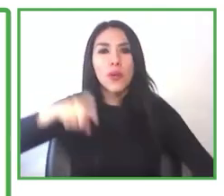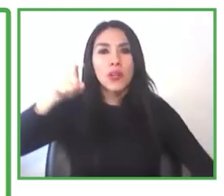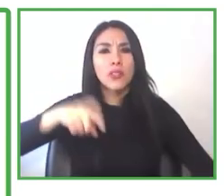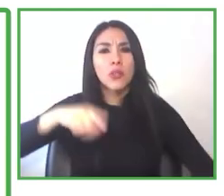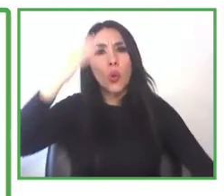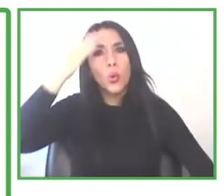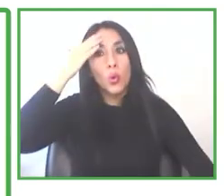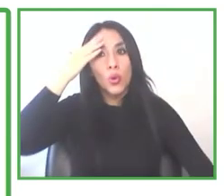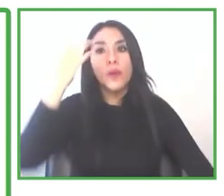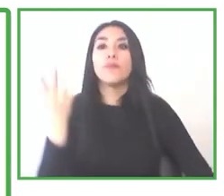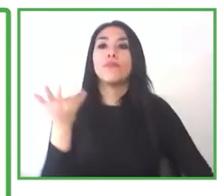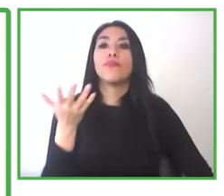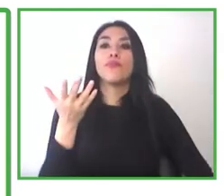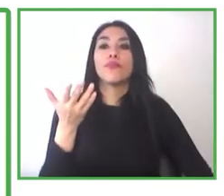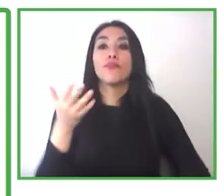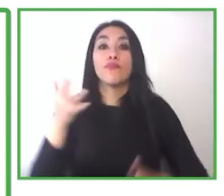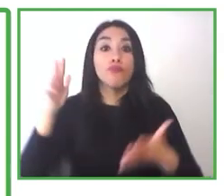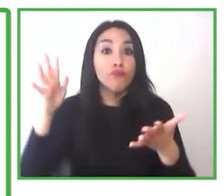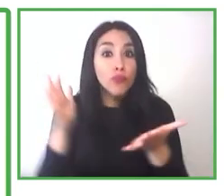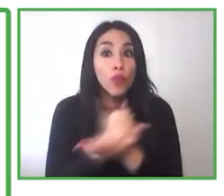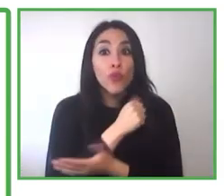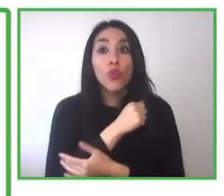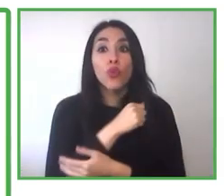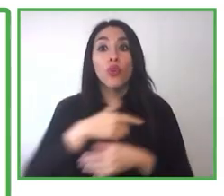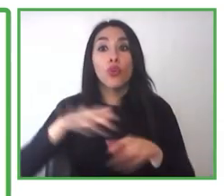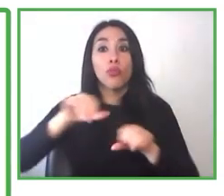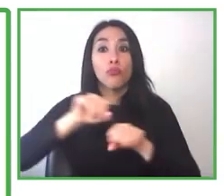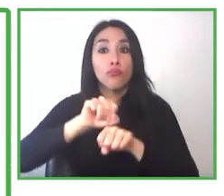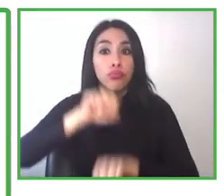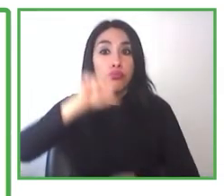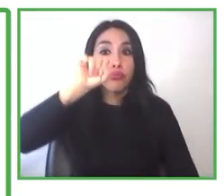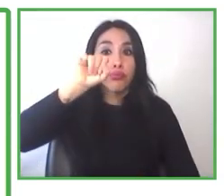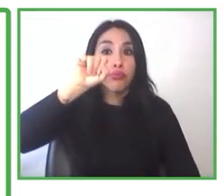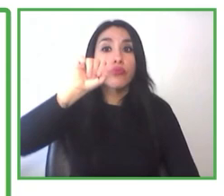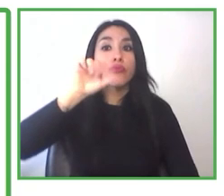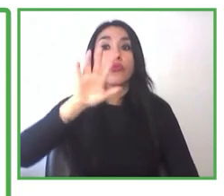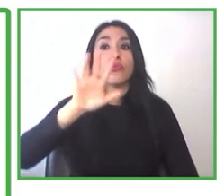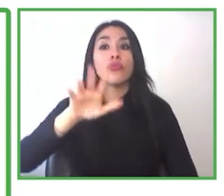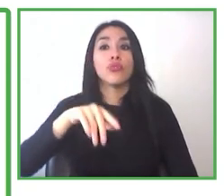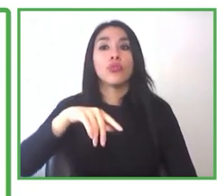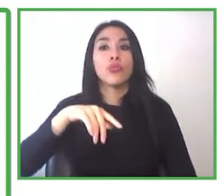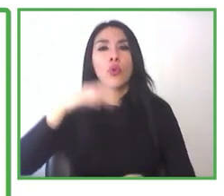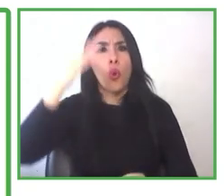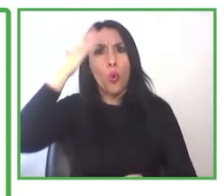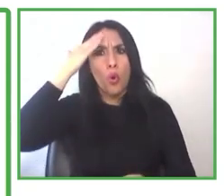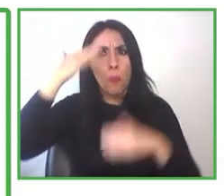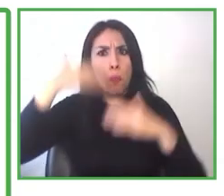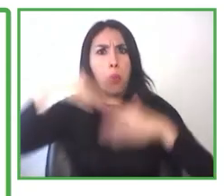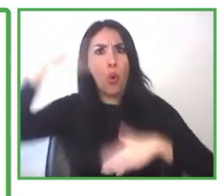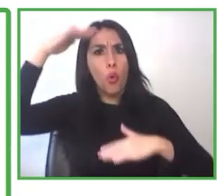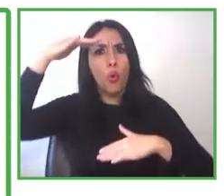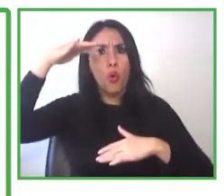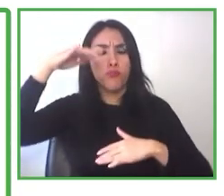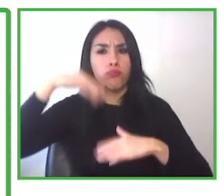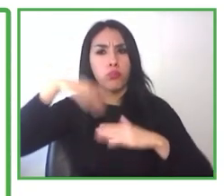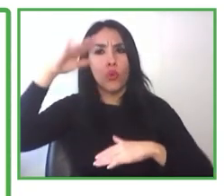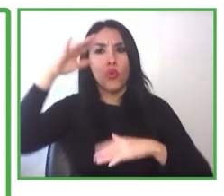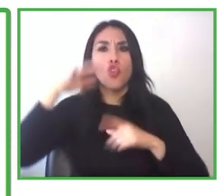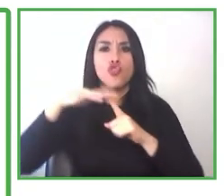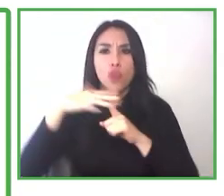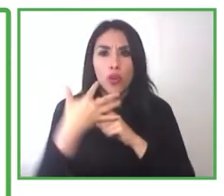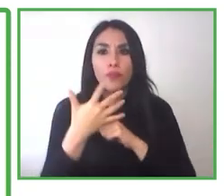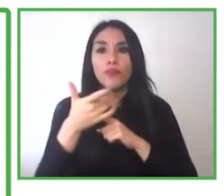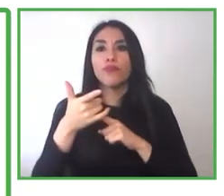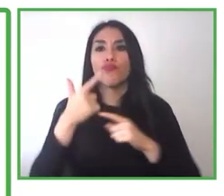ver en nuestra página web en Chile Valora, cierto punto CL, donde van a encontrar cuáles son esas habilidades que los distintos sectores